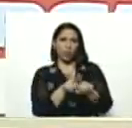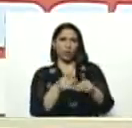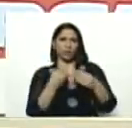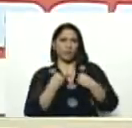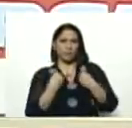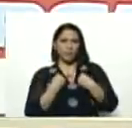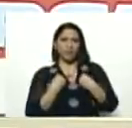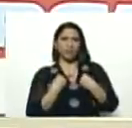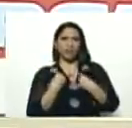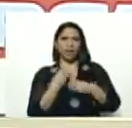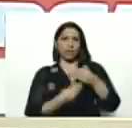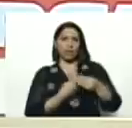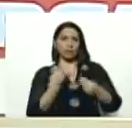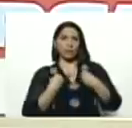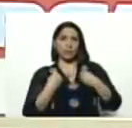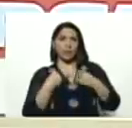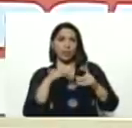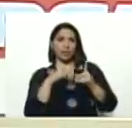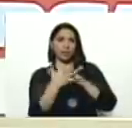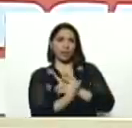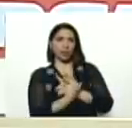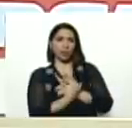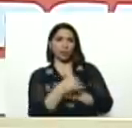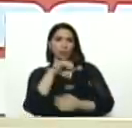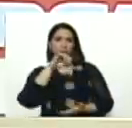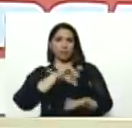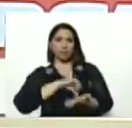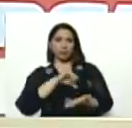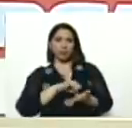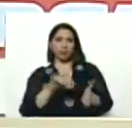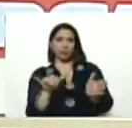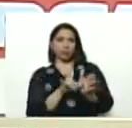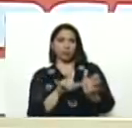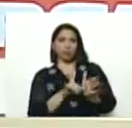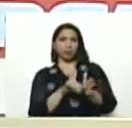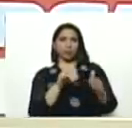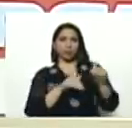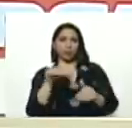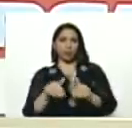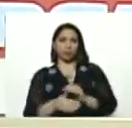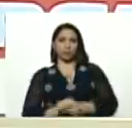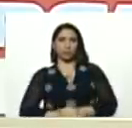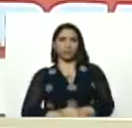que, que hacen vida, alrededor, de un centro, en la cercanía, de un centro de votación,